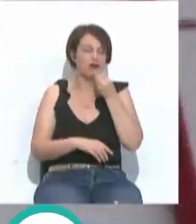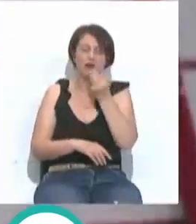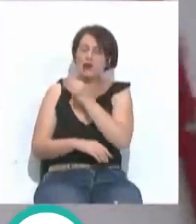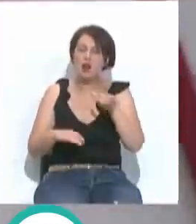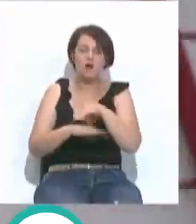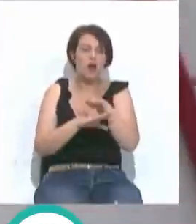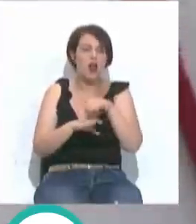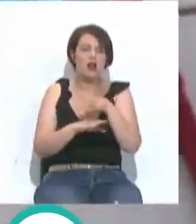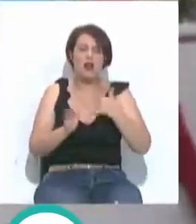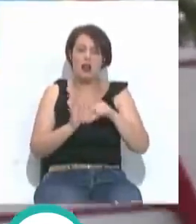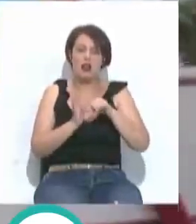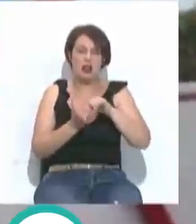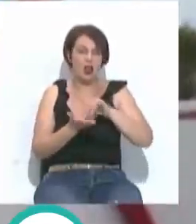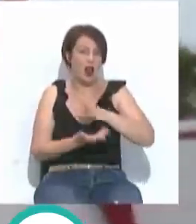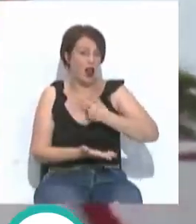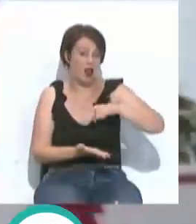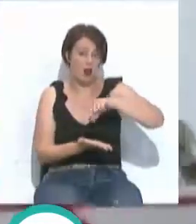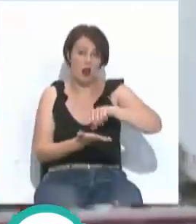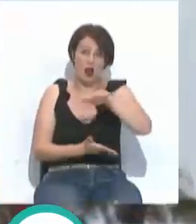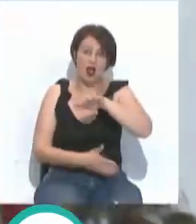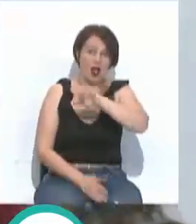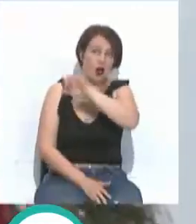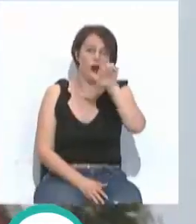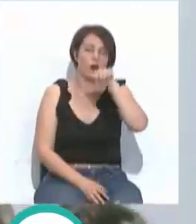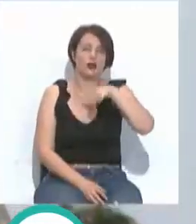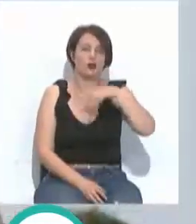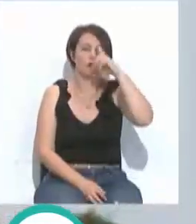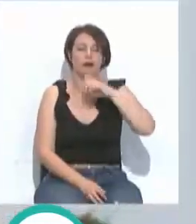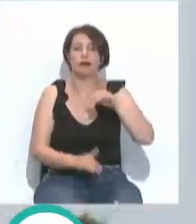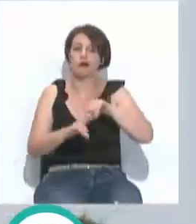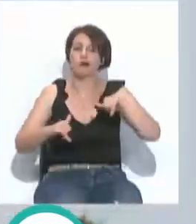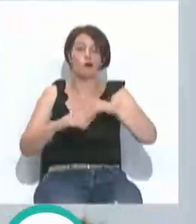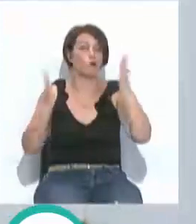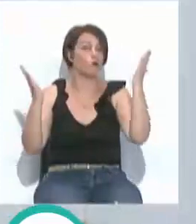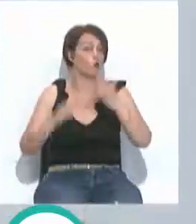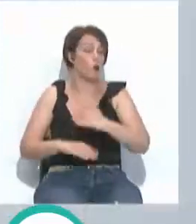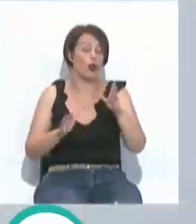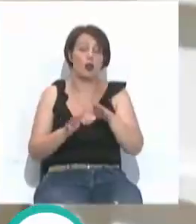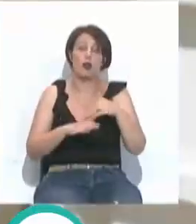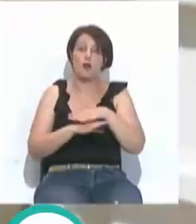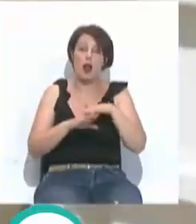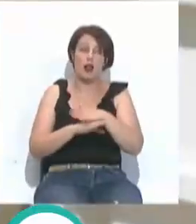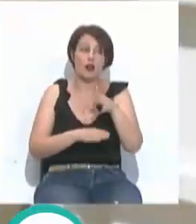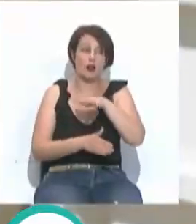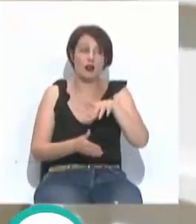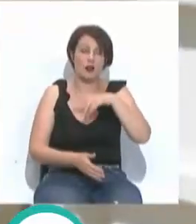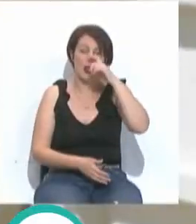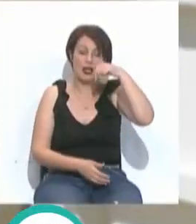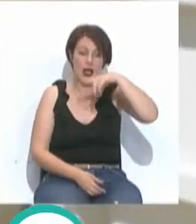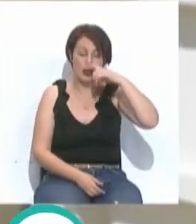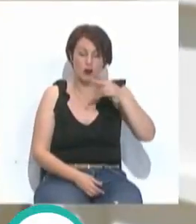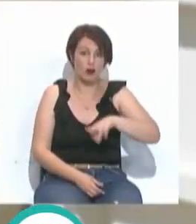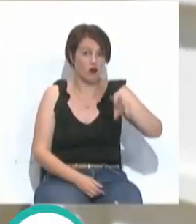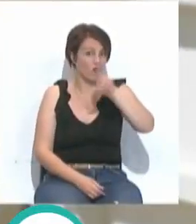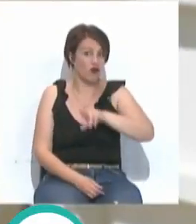playas urbanas de Europa. Una certificación que este año no ostentará la caleta. La playa del casco histórico no renueva este año a